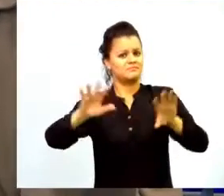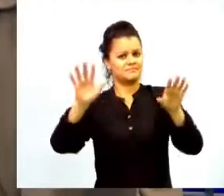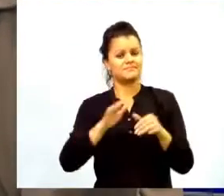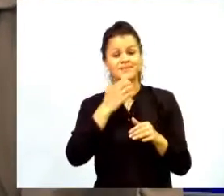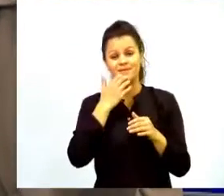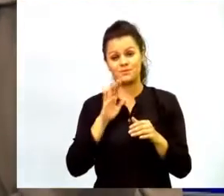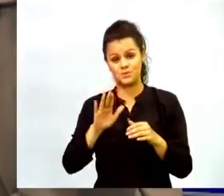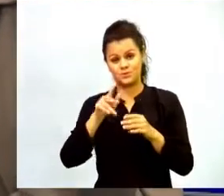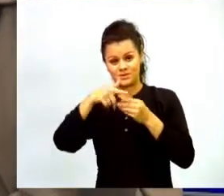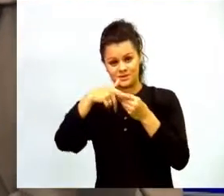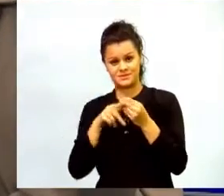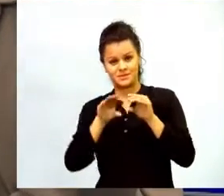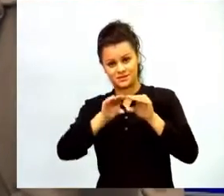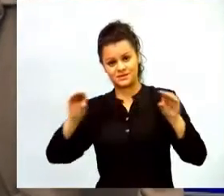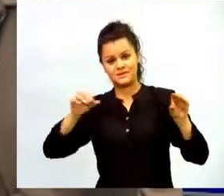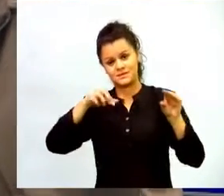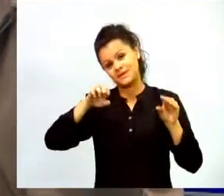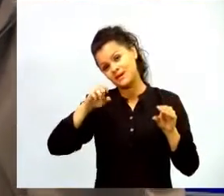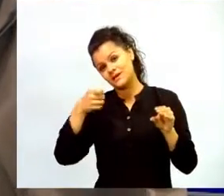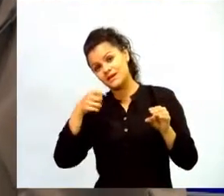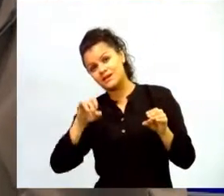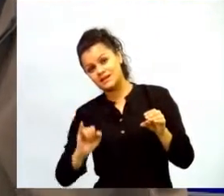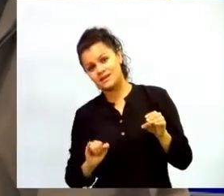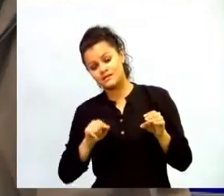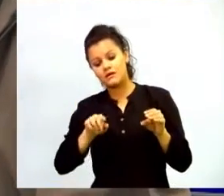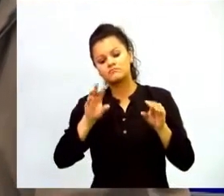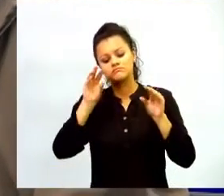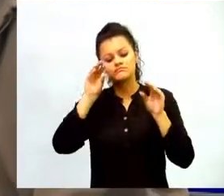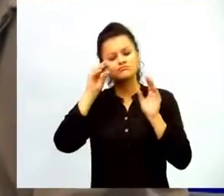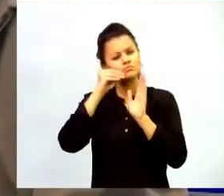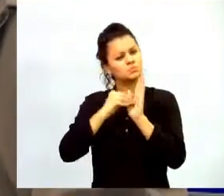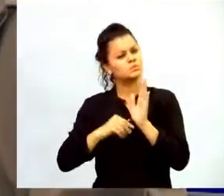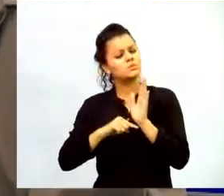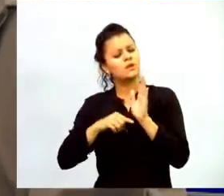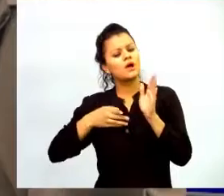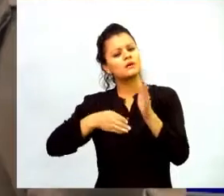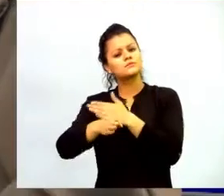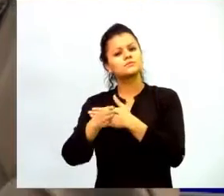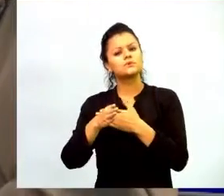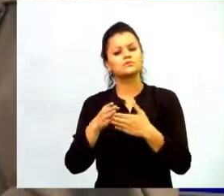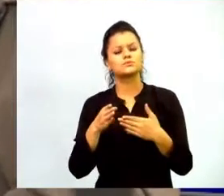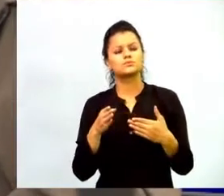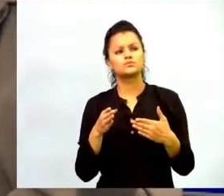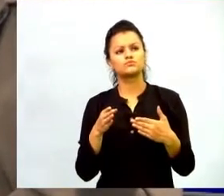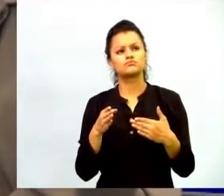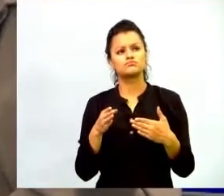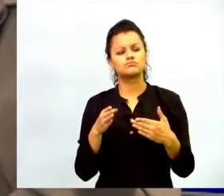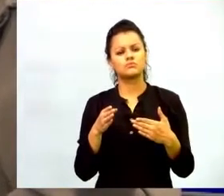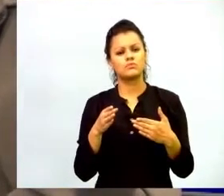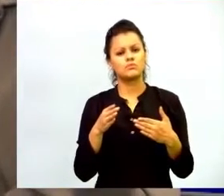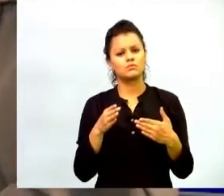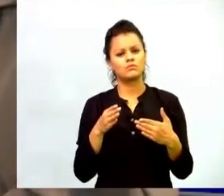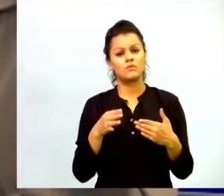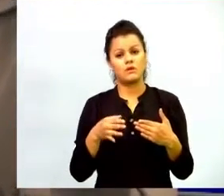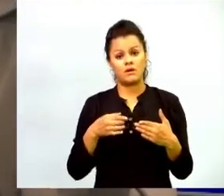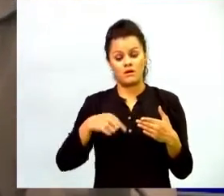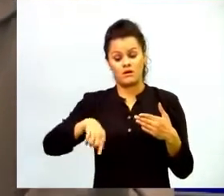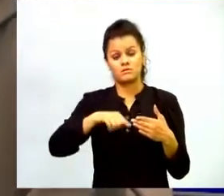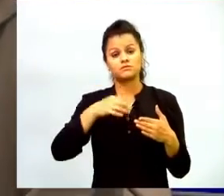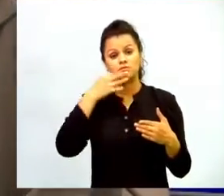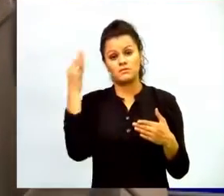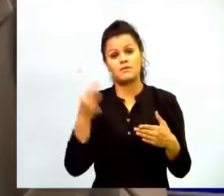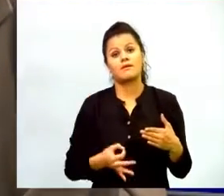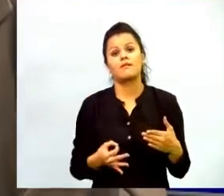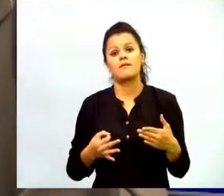PEG por ejemplo tiene unos componentes de acceso que justamente permiten que con